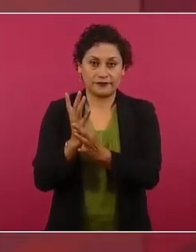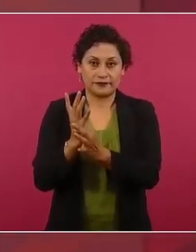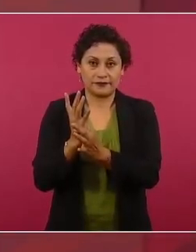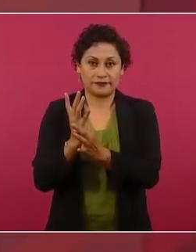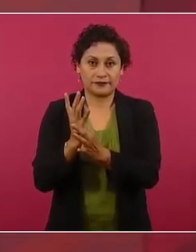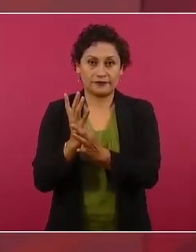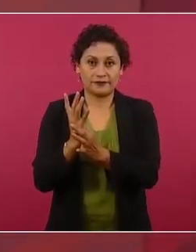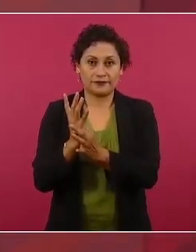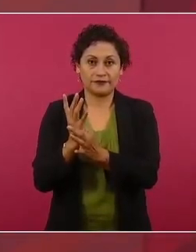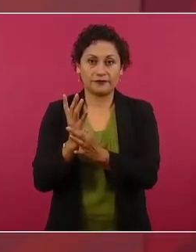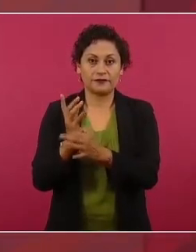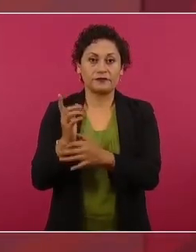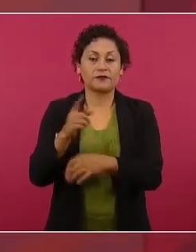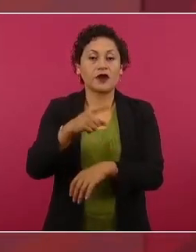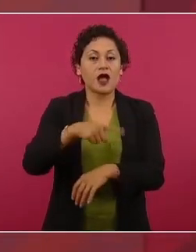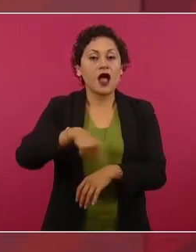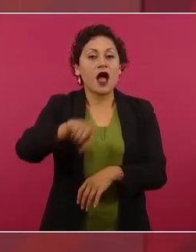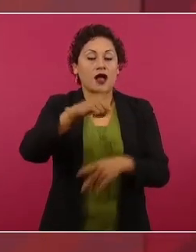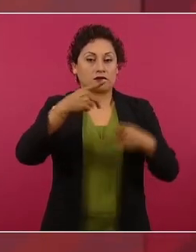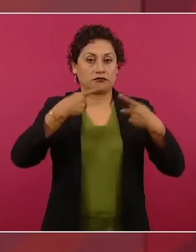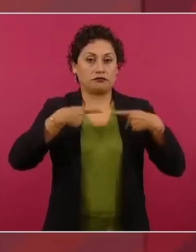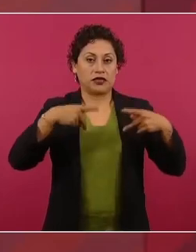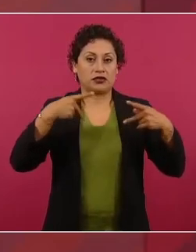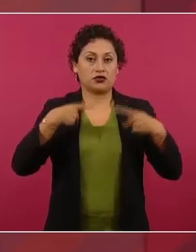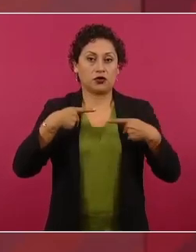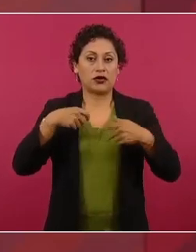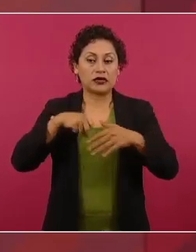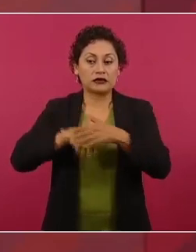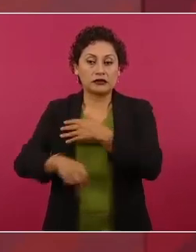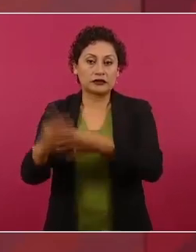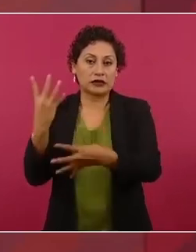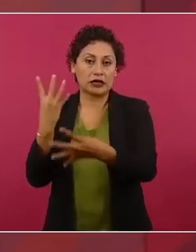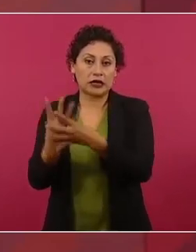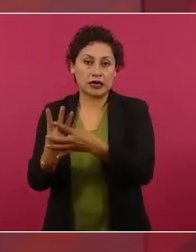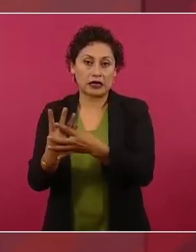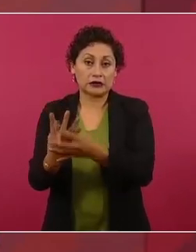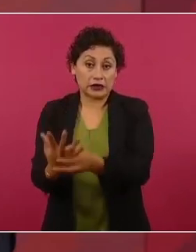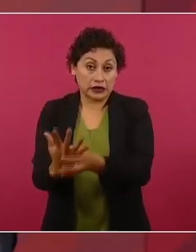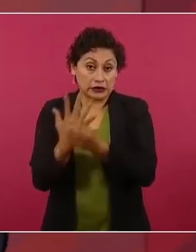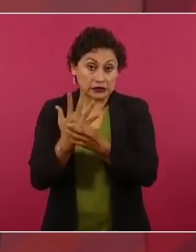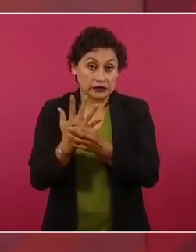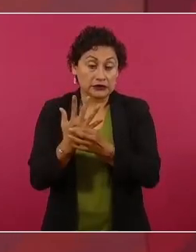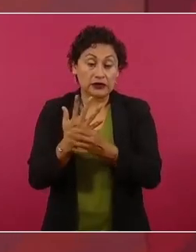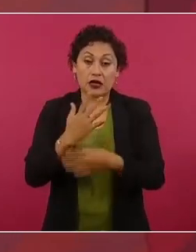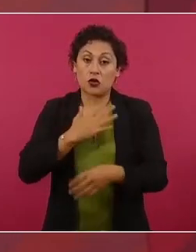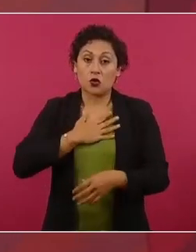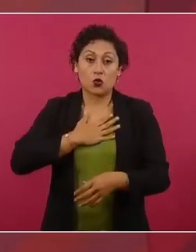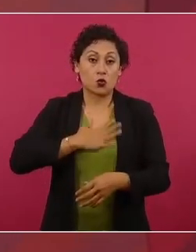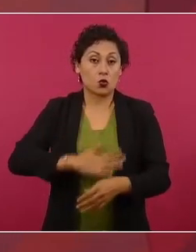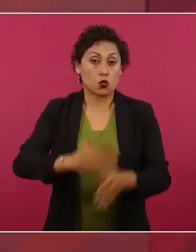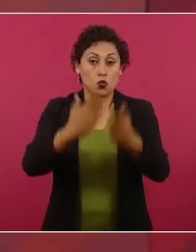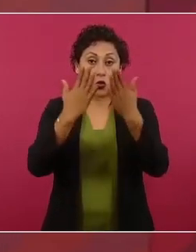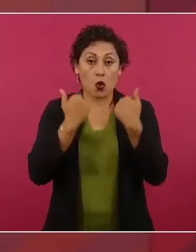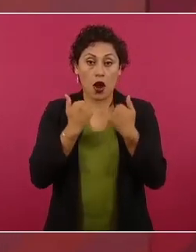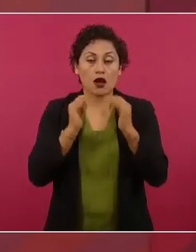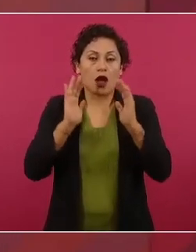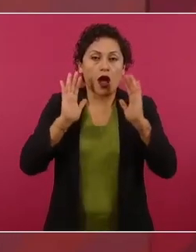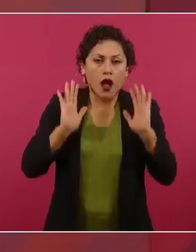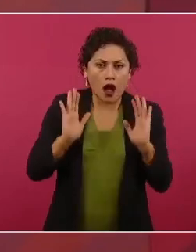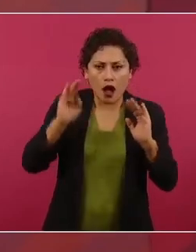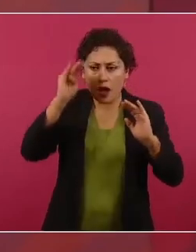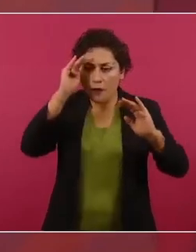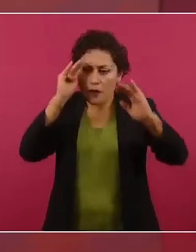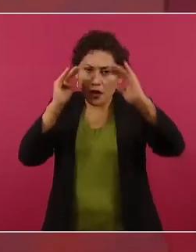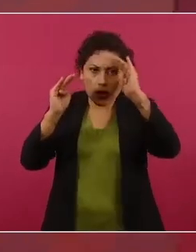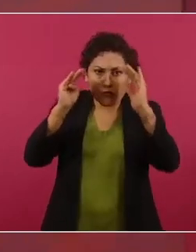personas que injustamente están en la cárcel, hay que buscar, eso ya lo estamos buscando nosotros, el mecanismo y